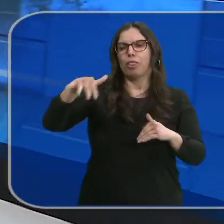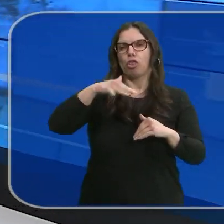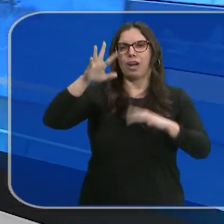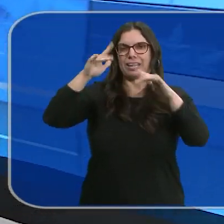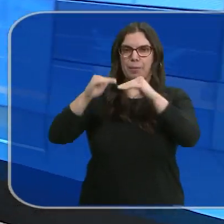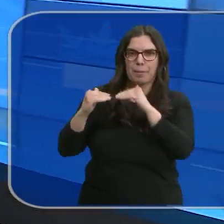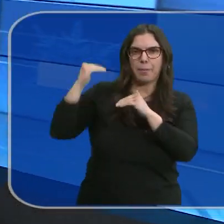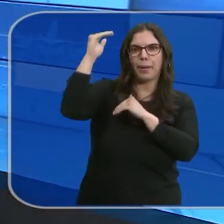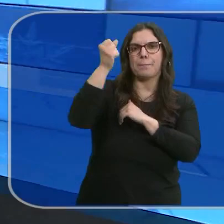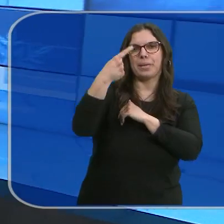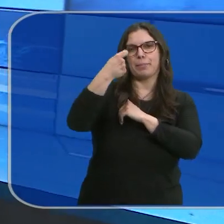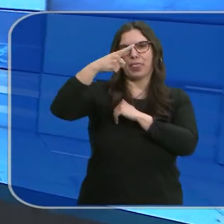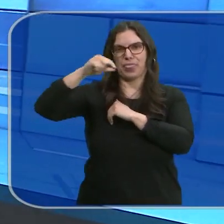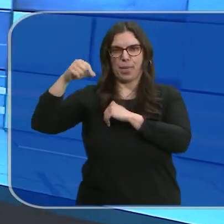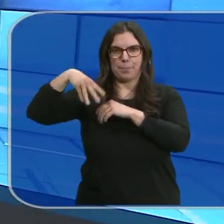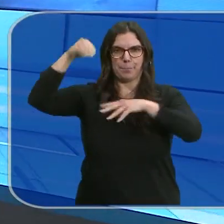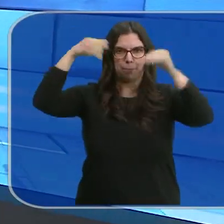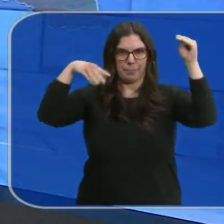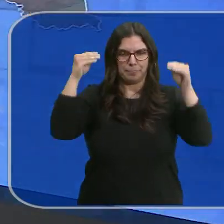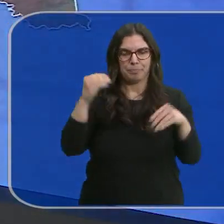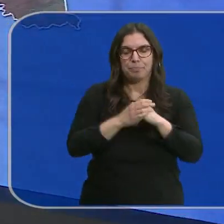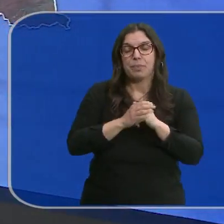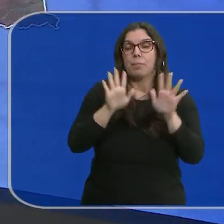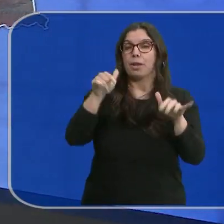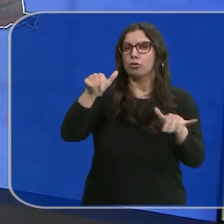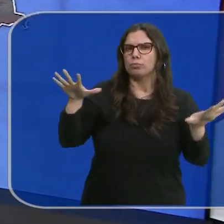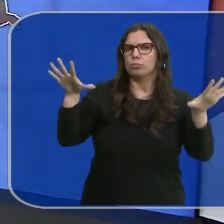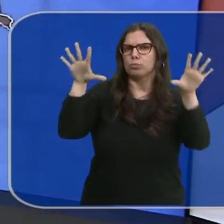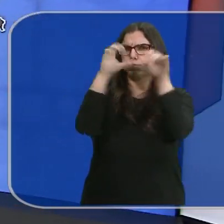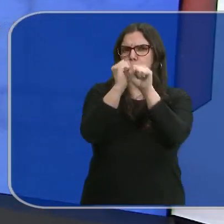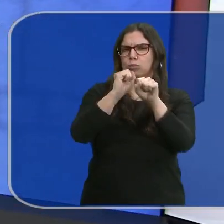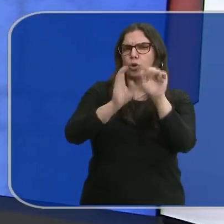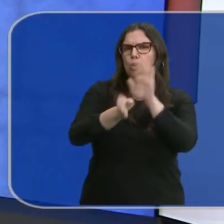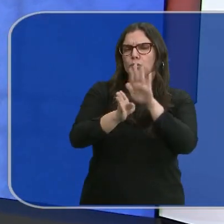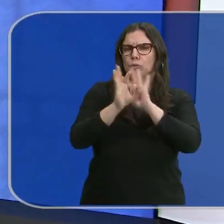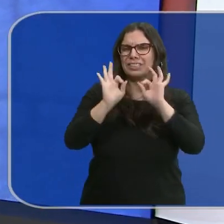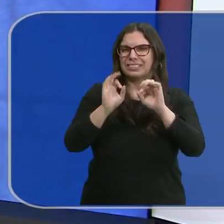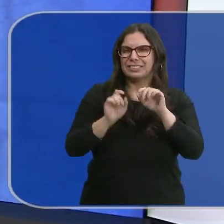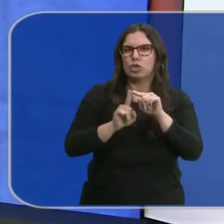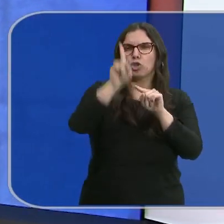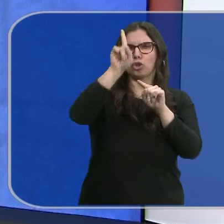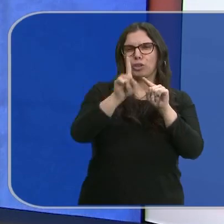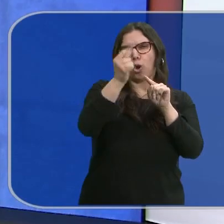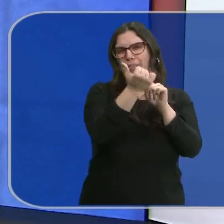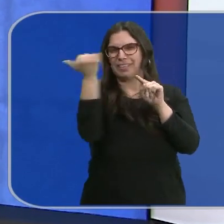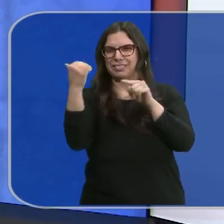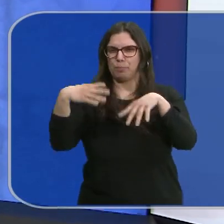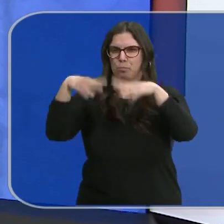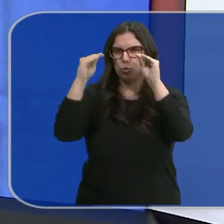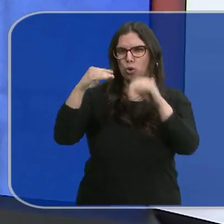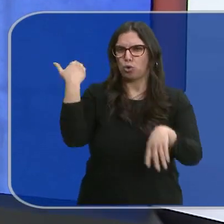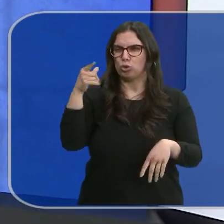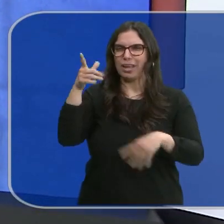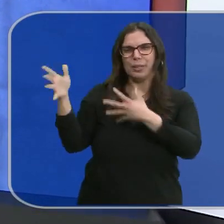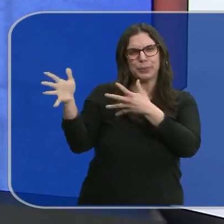situarse sobre los 1.000-1.100 metros de altitud en la jornada de hoy. Pero todavía tenemos ese cielo cubierto en el extremo norte, sobre todo en el nordeste, hacia Burgos, en